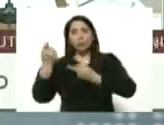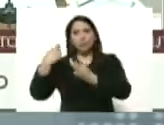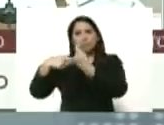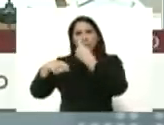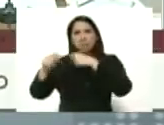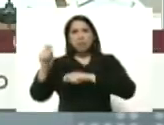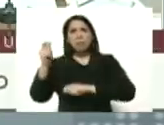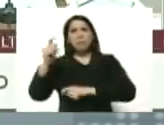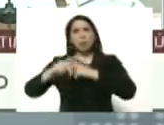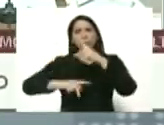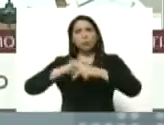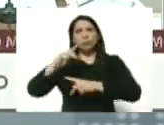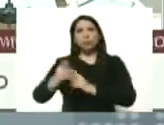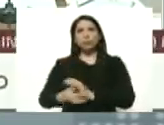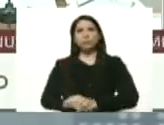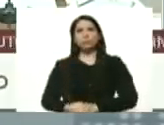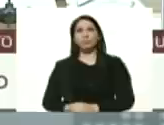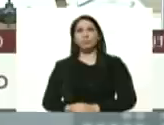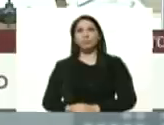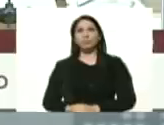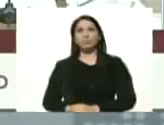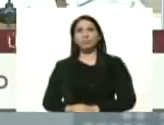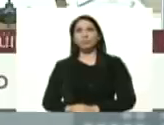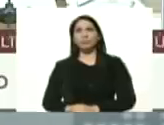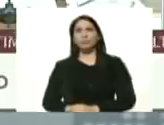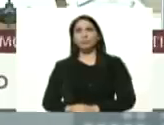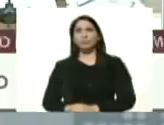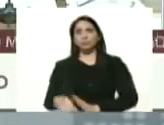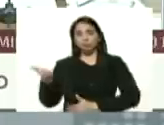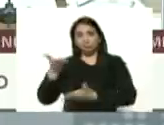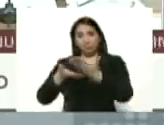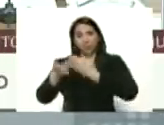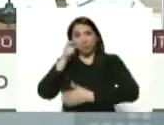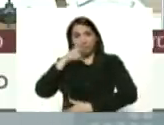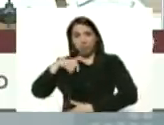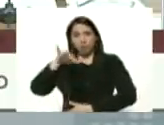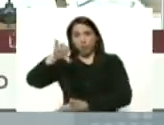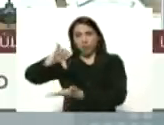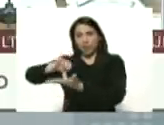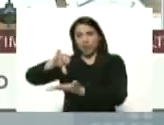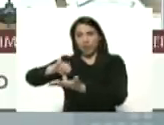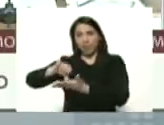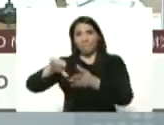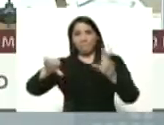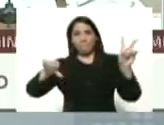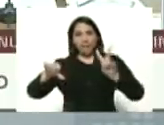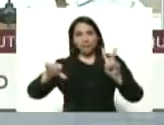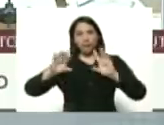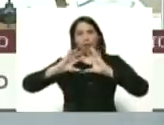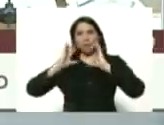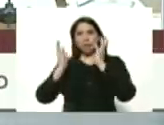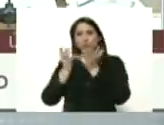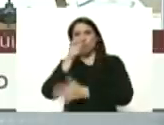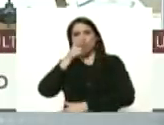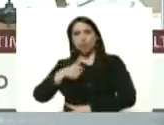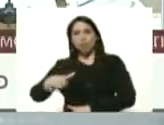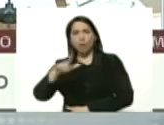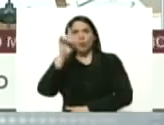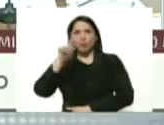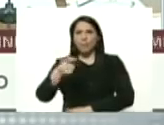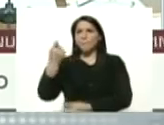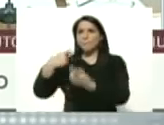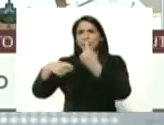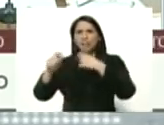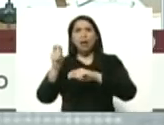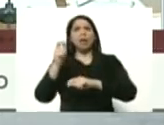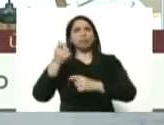productos y entre los pueblos de Irán y Venezuela y los pueblos del mundo también vender productos la